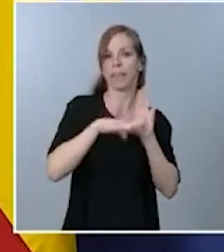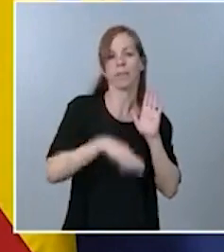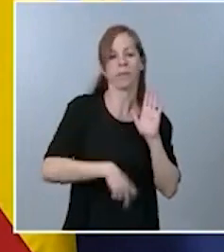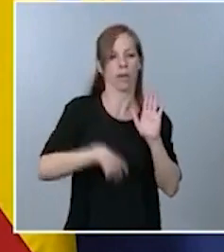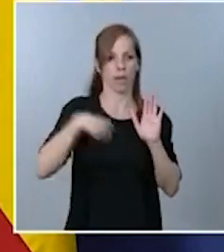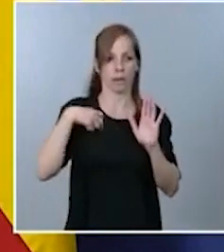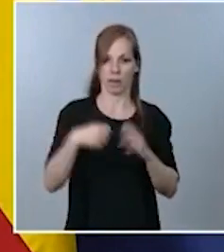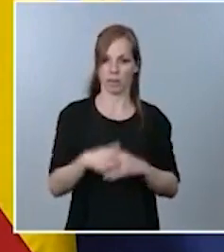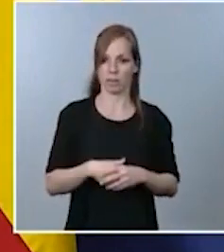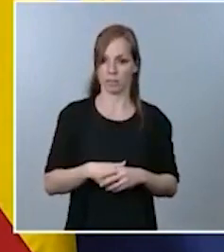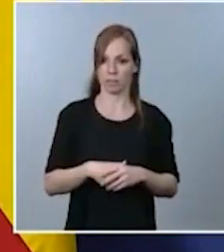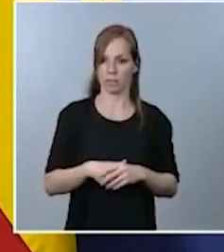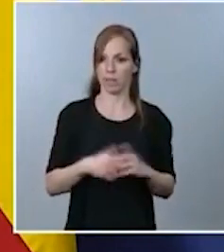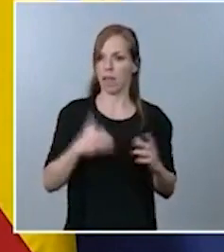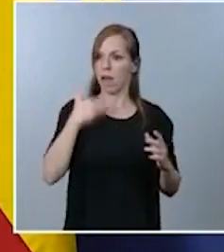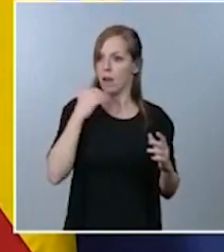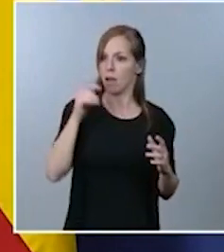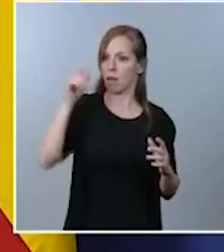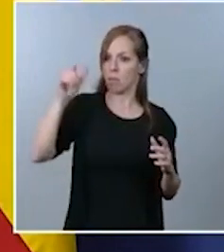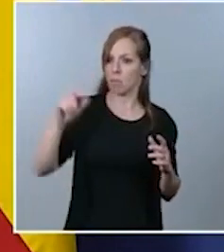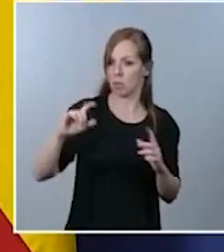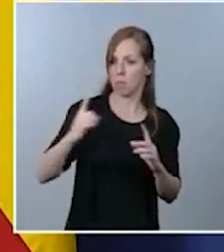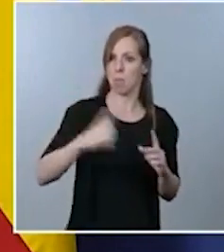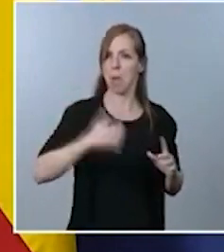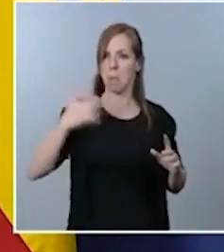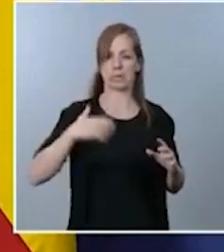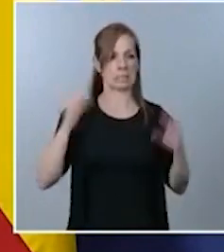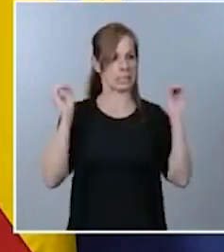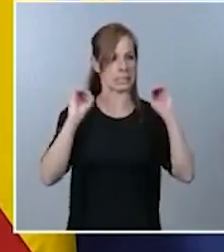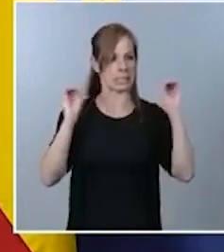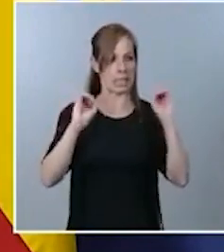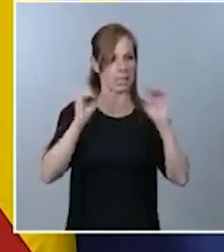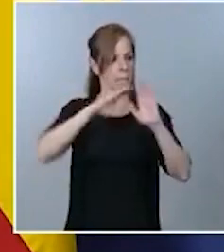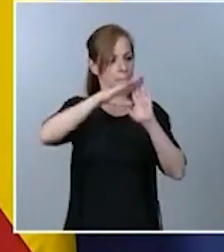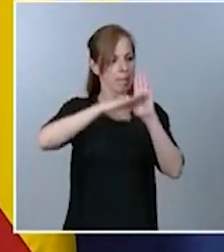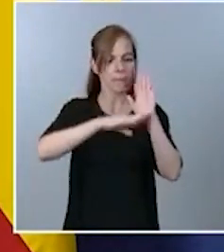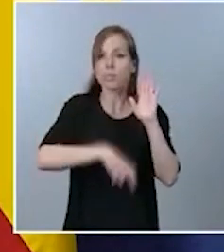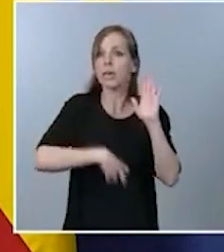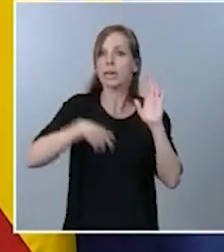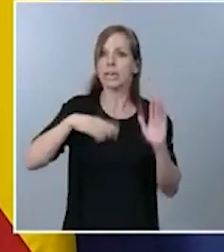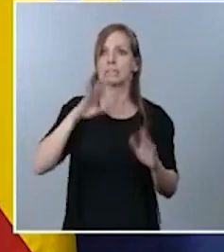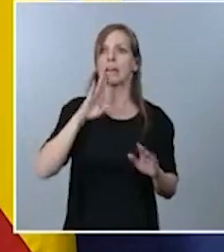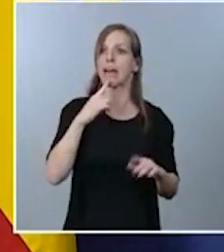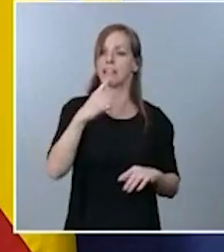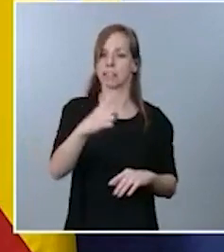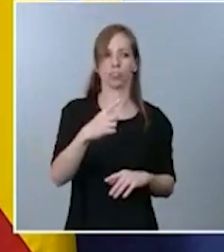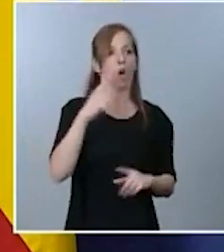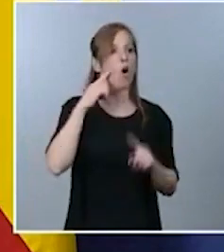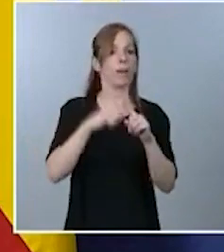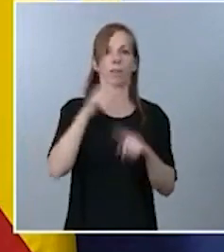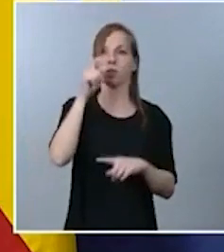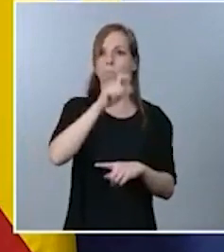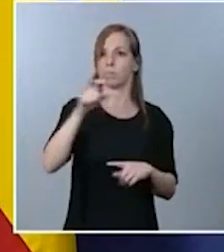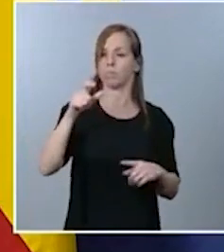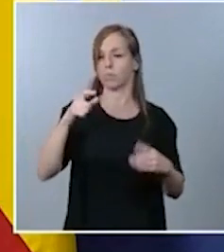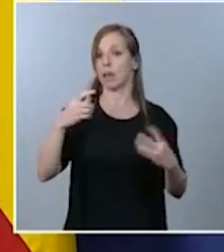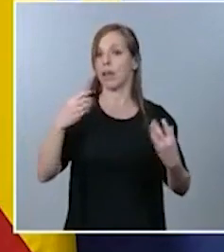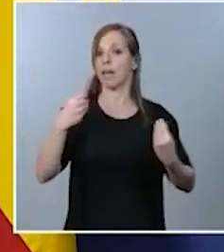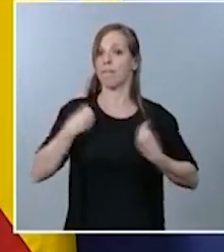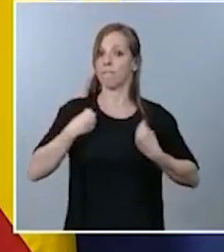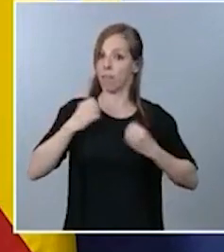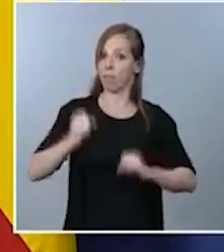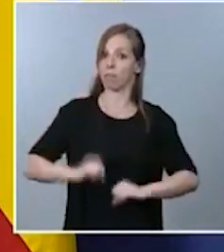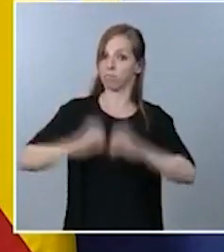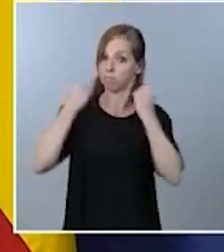estorbo sino que los principios generales son los aludidos y garantizar las vidas y reducir el número de víctimas y grandes